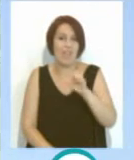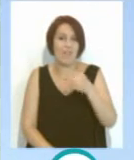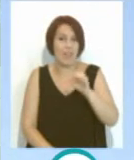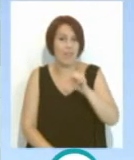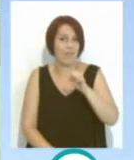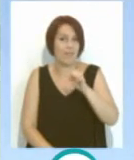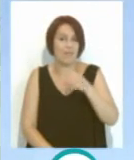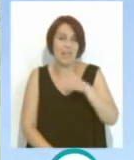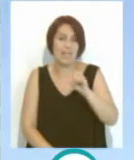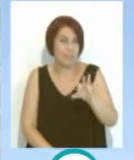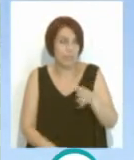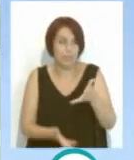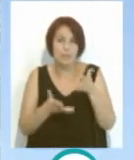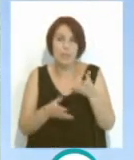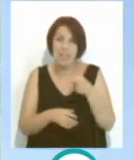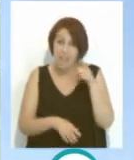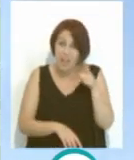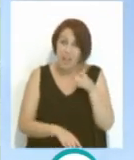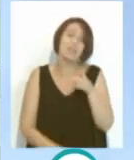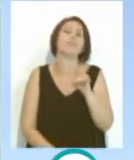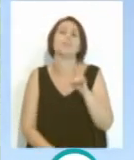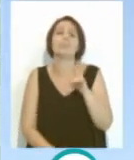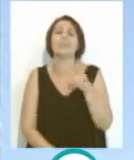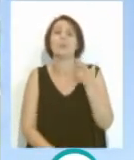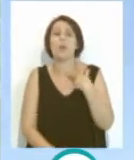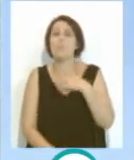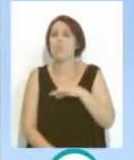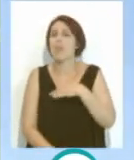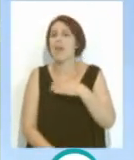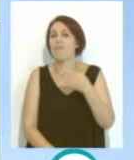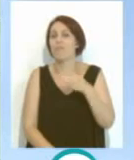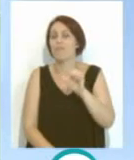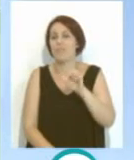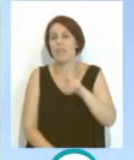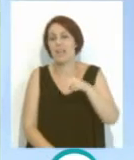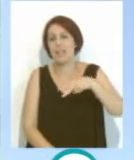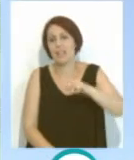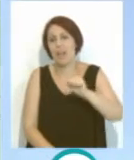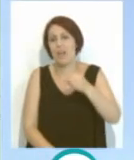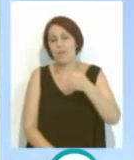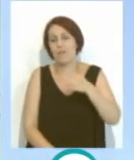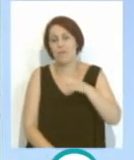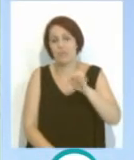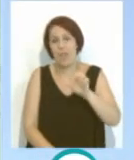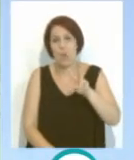Valdebeva? Bueno, pero va a tener la posibilidad de ir al Bernabéu remodelado. Sí, sí, pues eso es lo que digo, si la